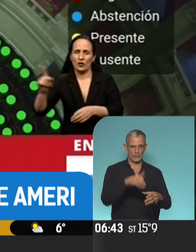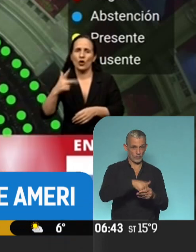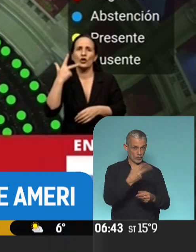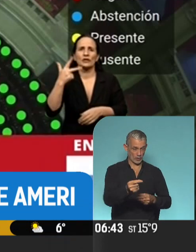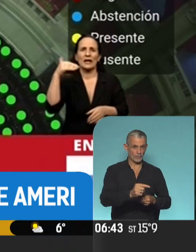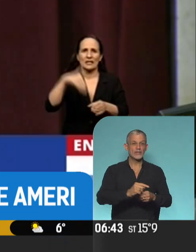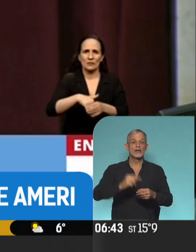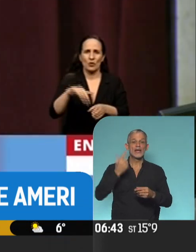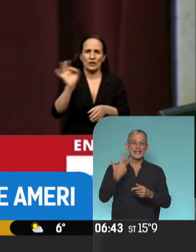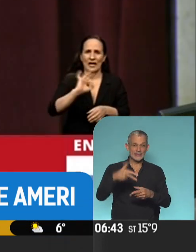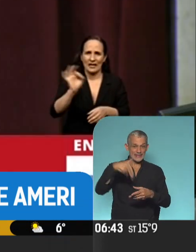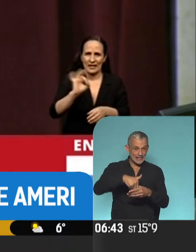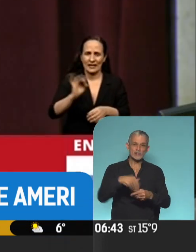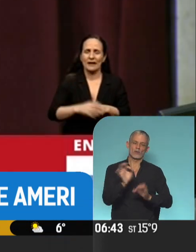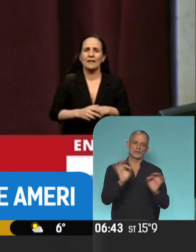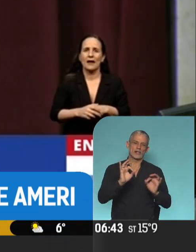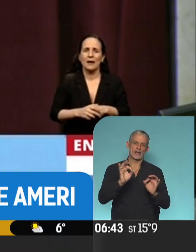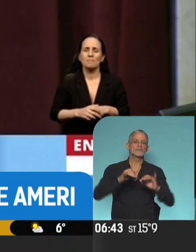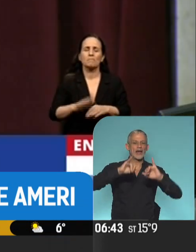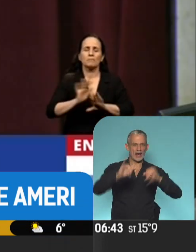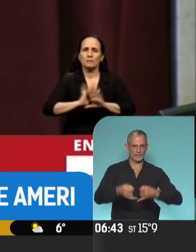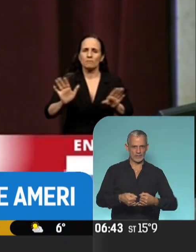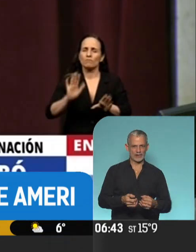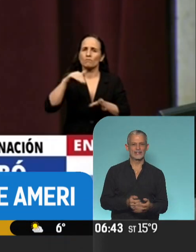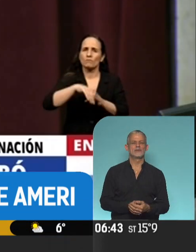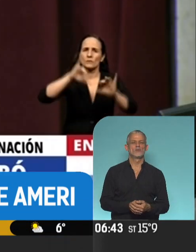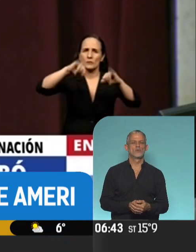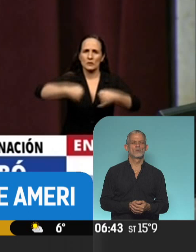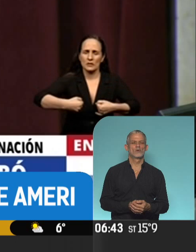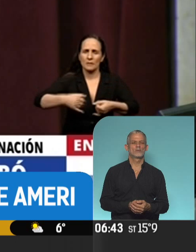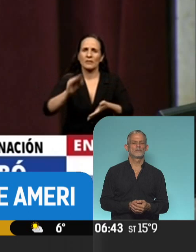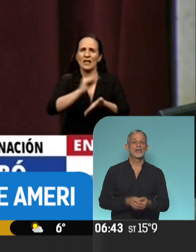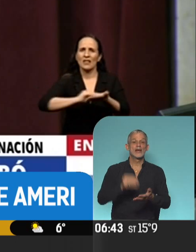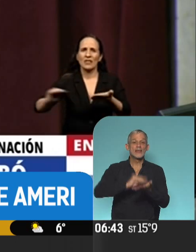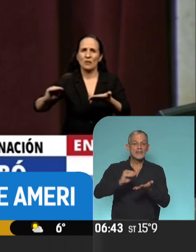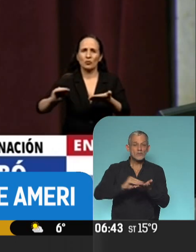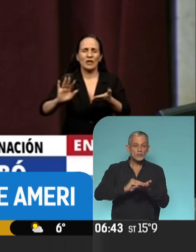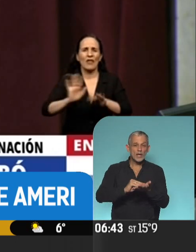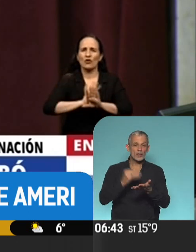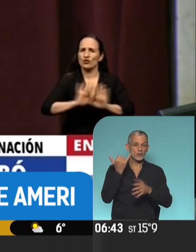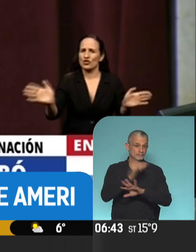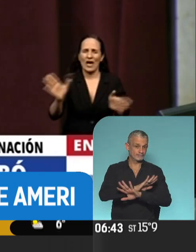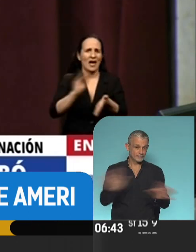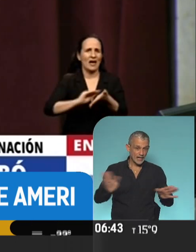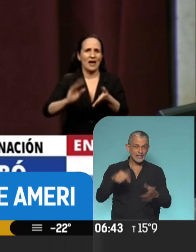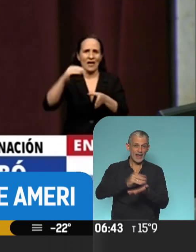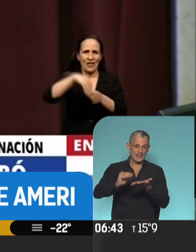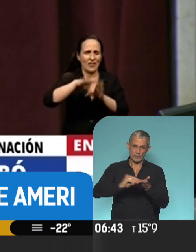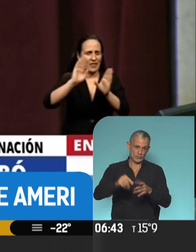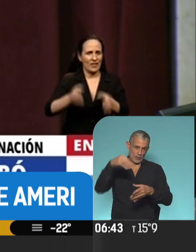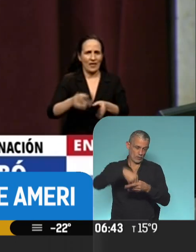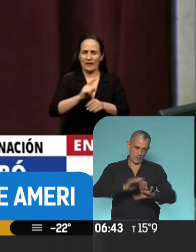3 abstenciones. Resulta afirmativo, el diputado ha dejado de pertenecer a este cuerpo.